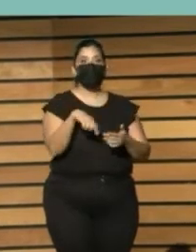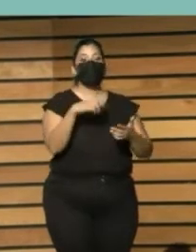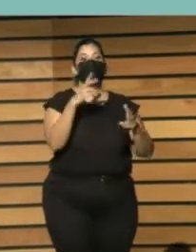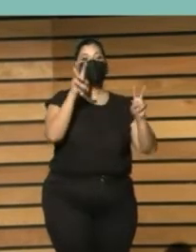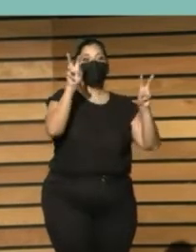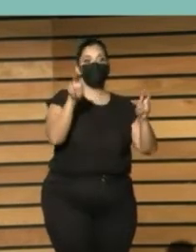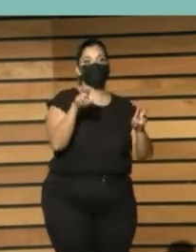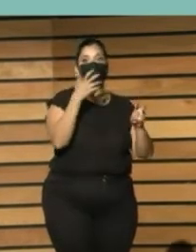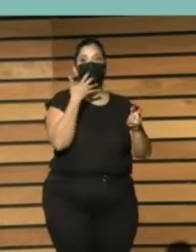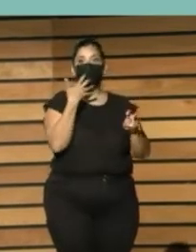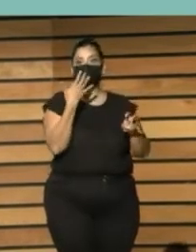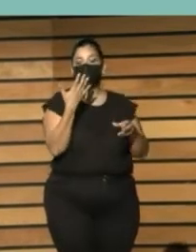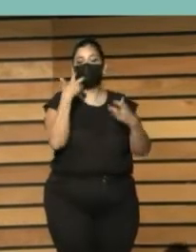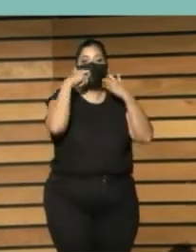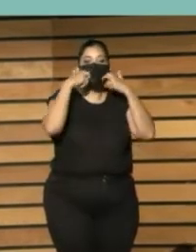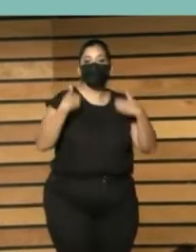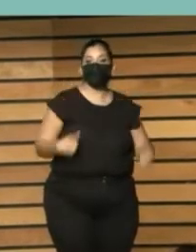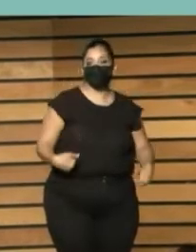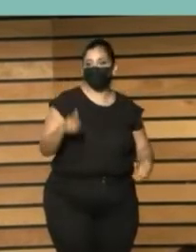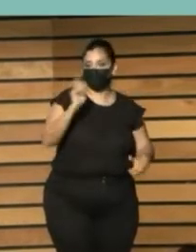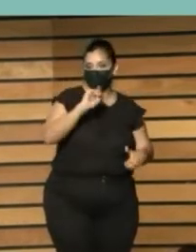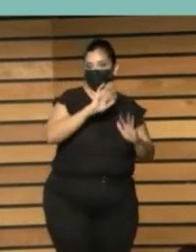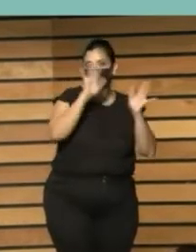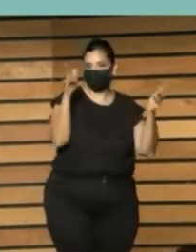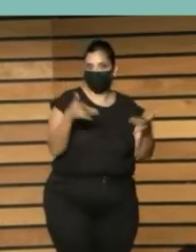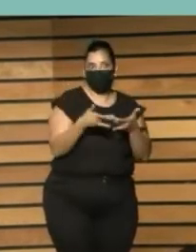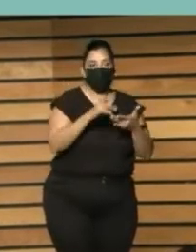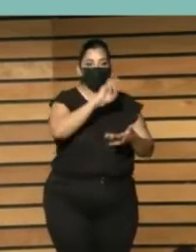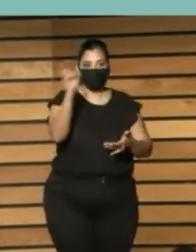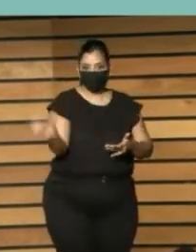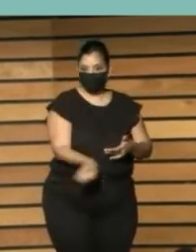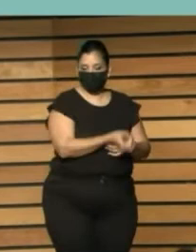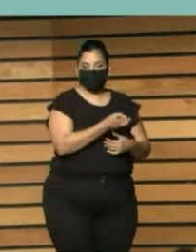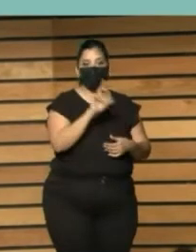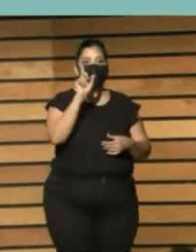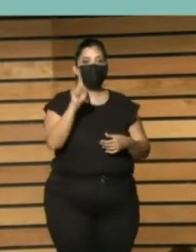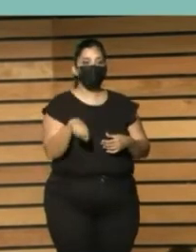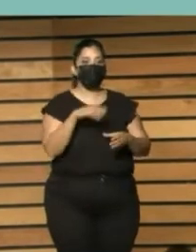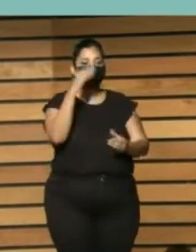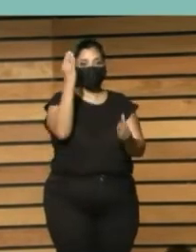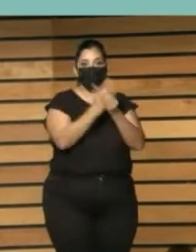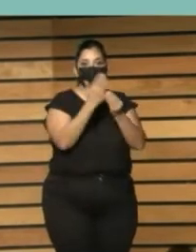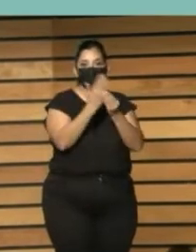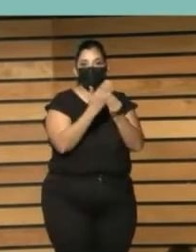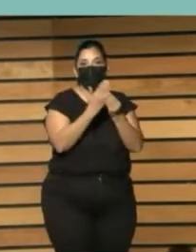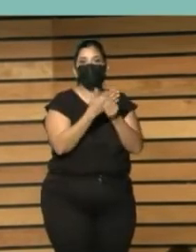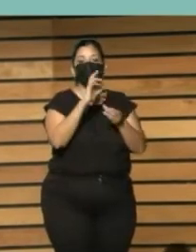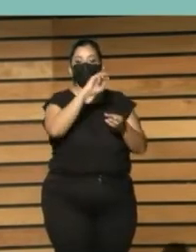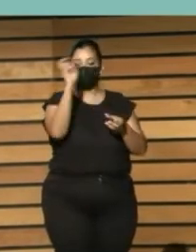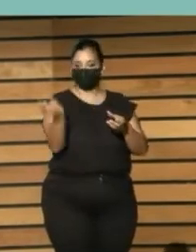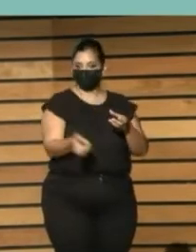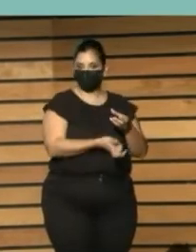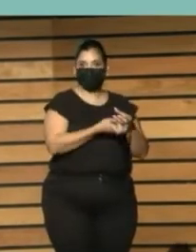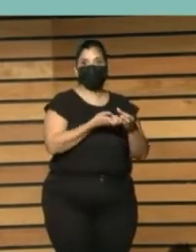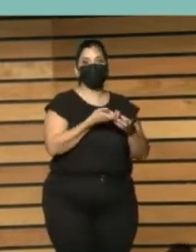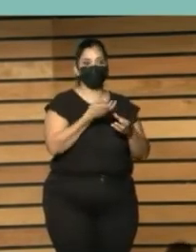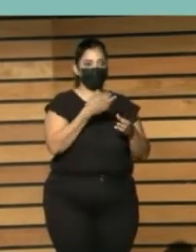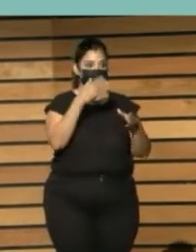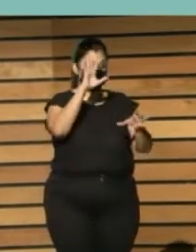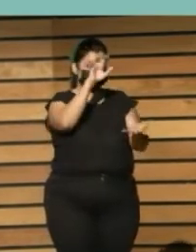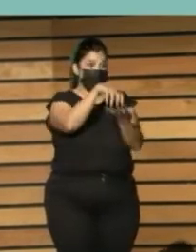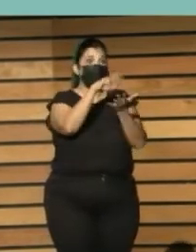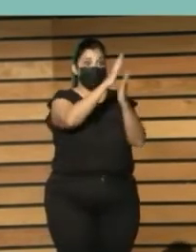no son el físico y la curación de contenidos que salió ayer también que es decir íbamos en esa